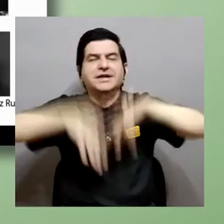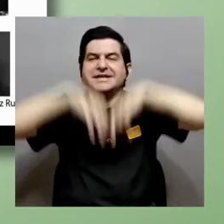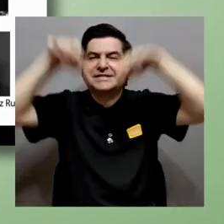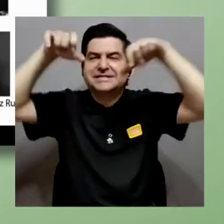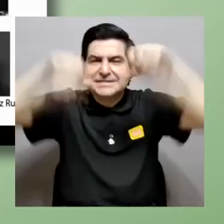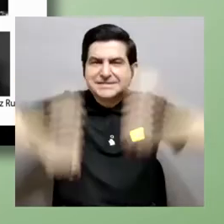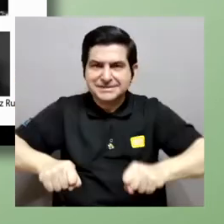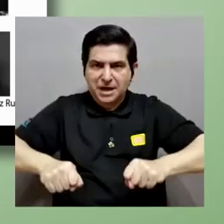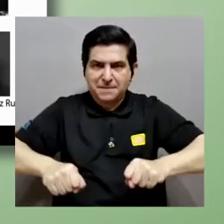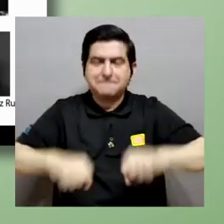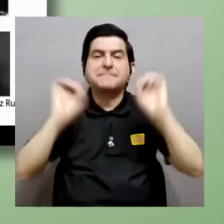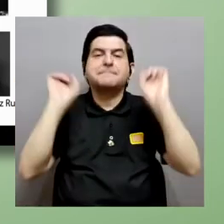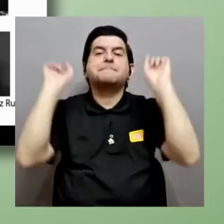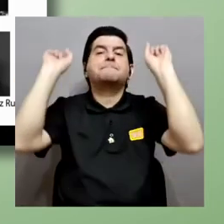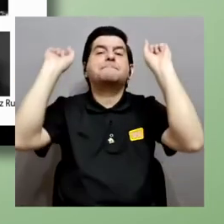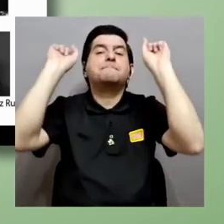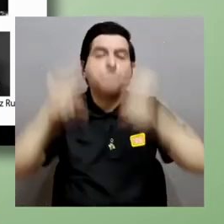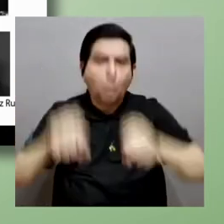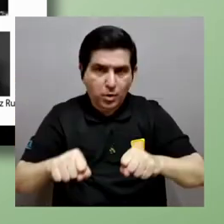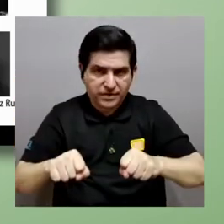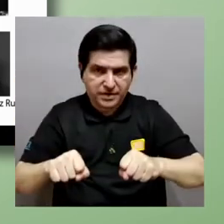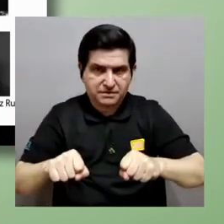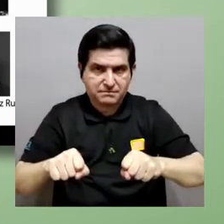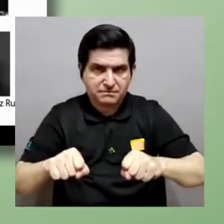sistema que puede